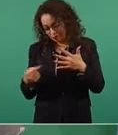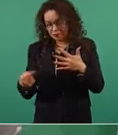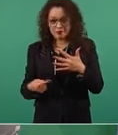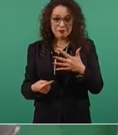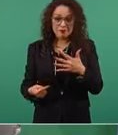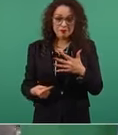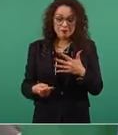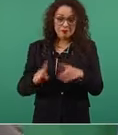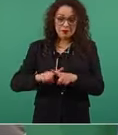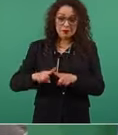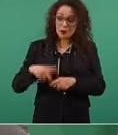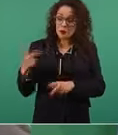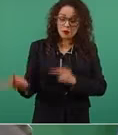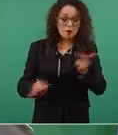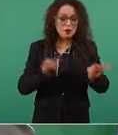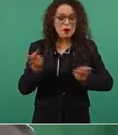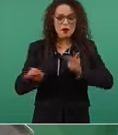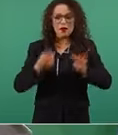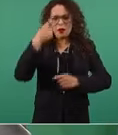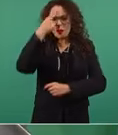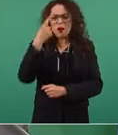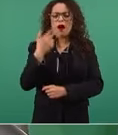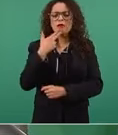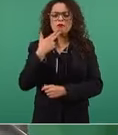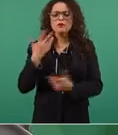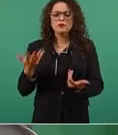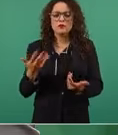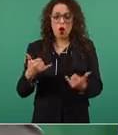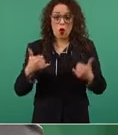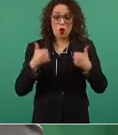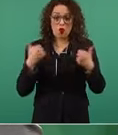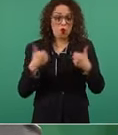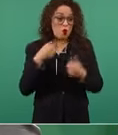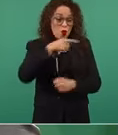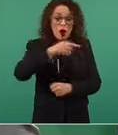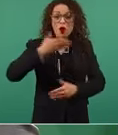los jóvenes que estudian periodismo